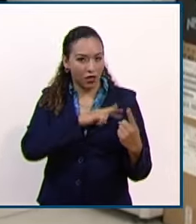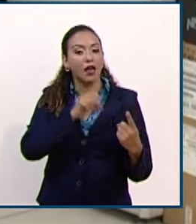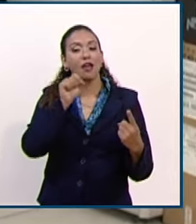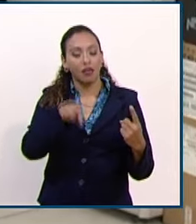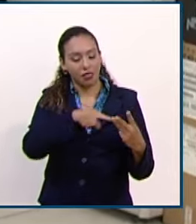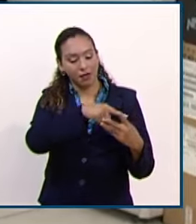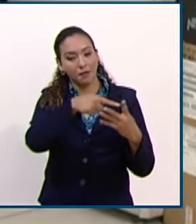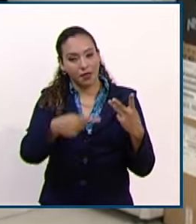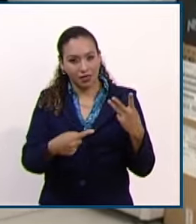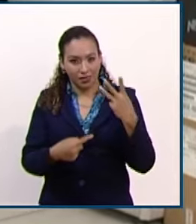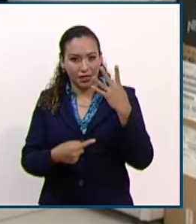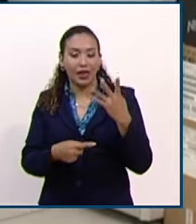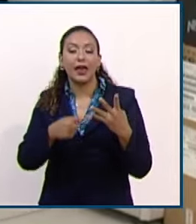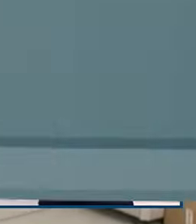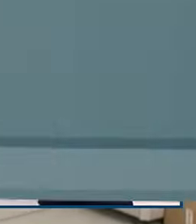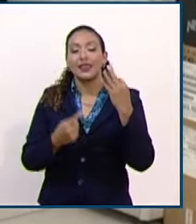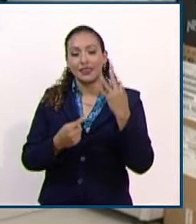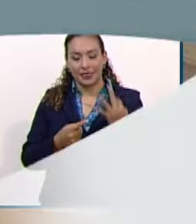a sus tres hijos.